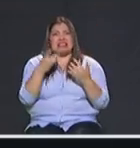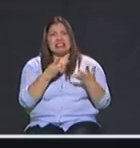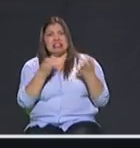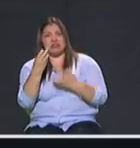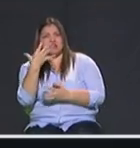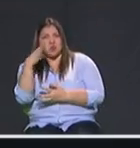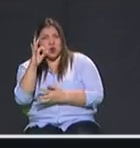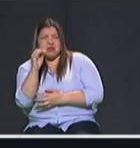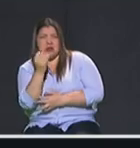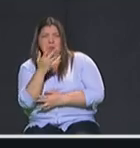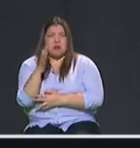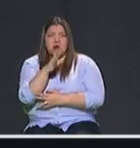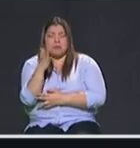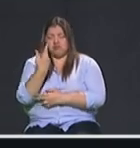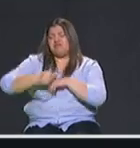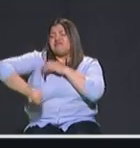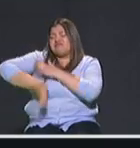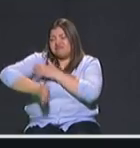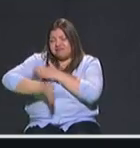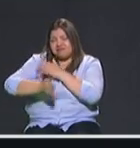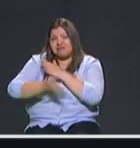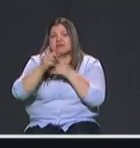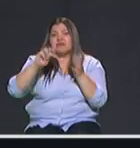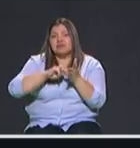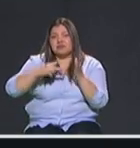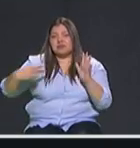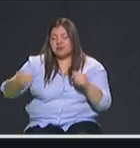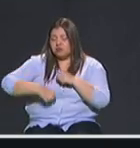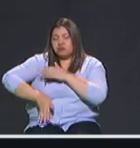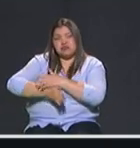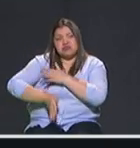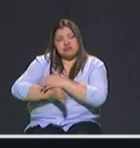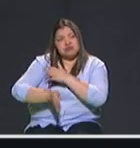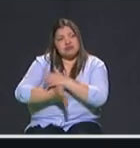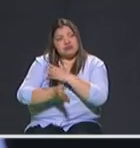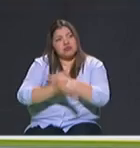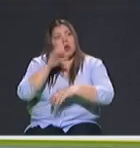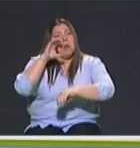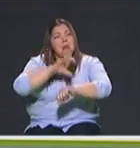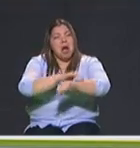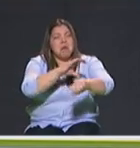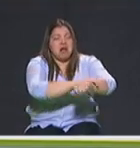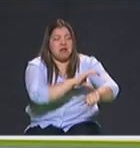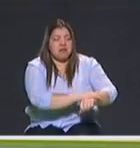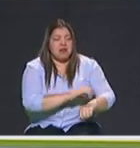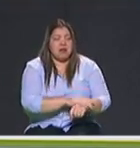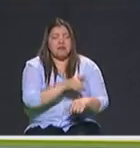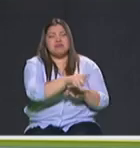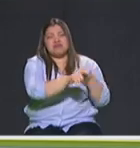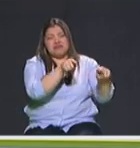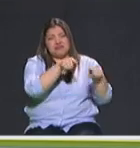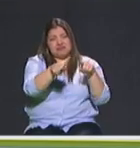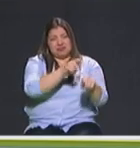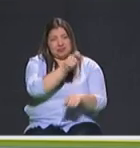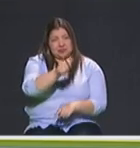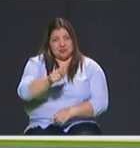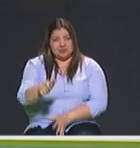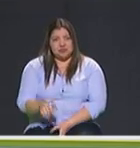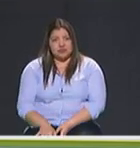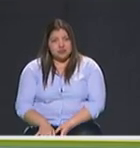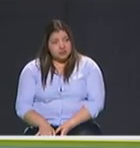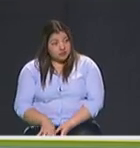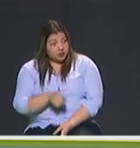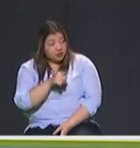contundencia, seguir confrontándolos, no pacto y quitarle las rentas criminales. Candidato, usted habla de inspectores de